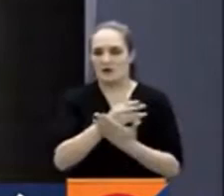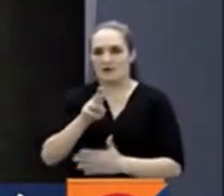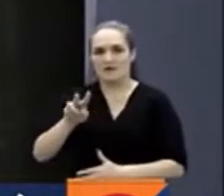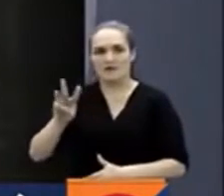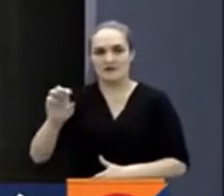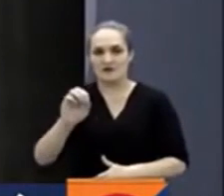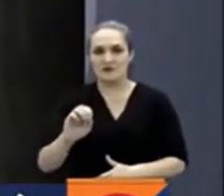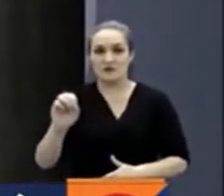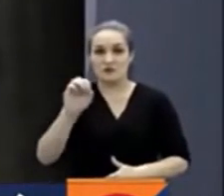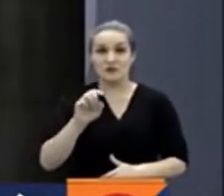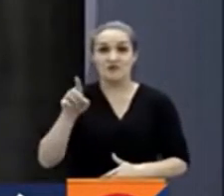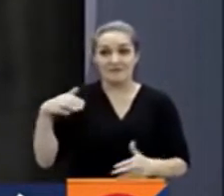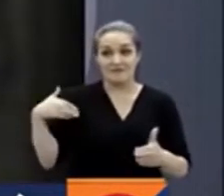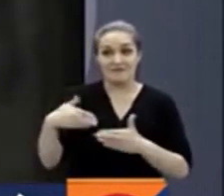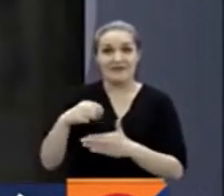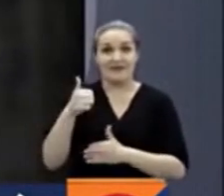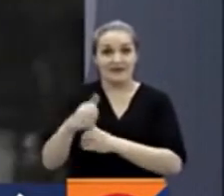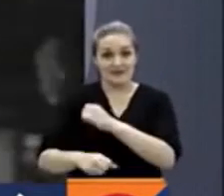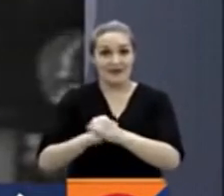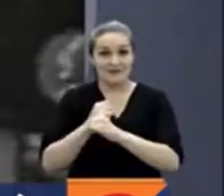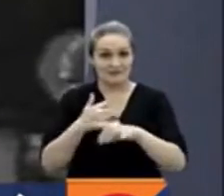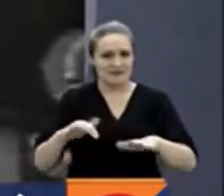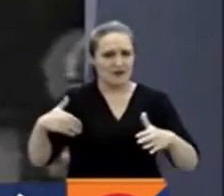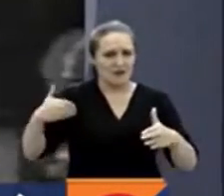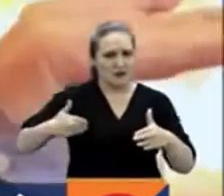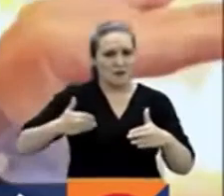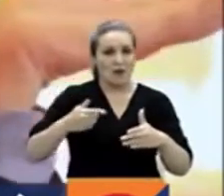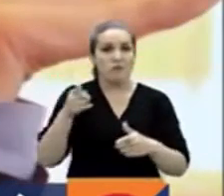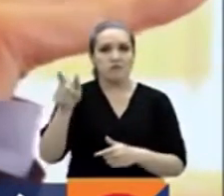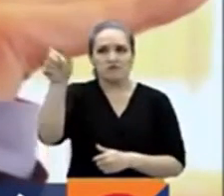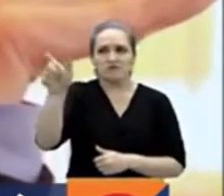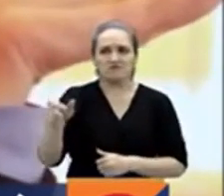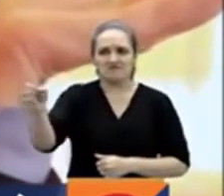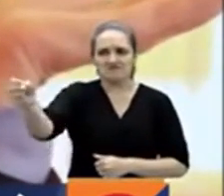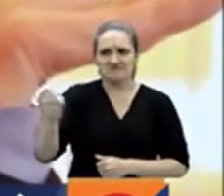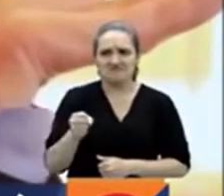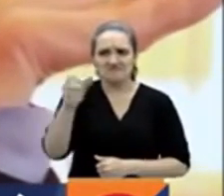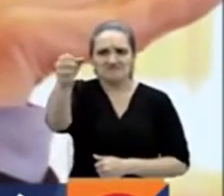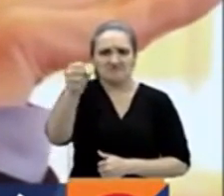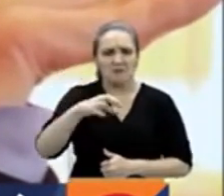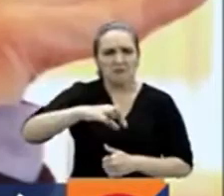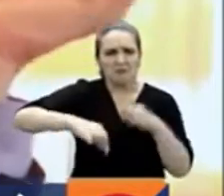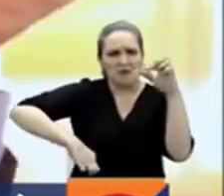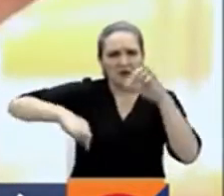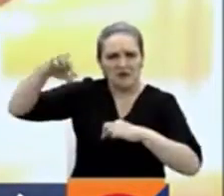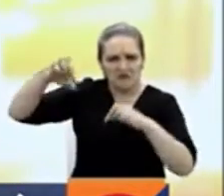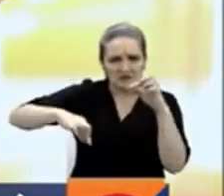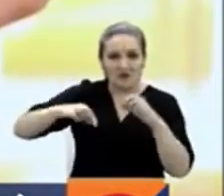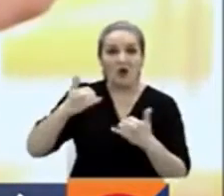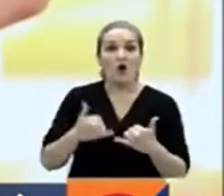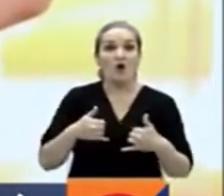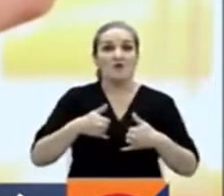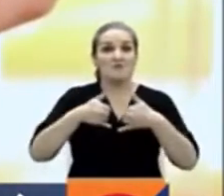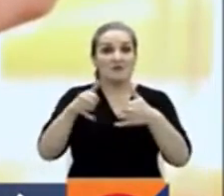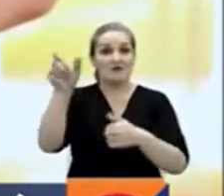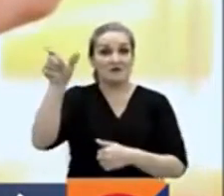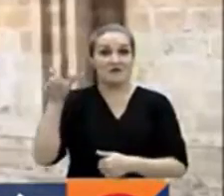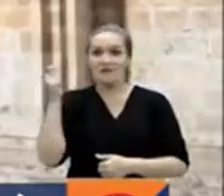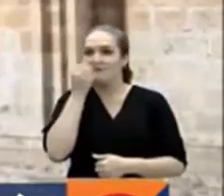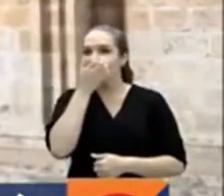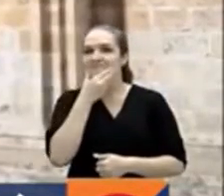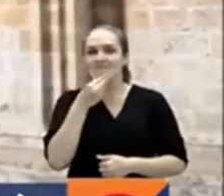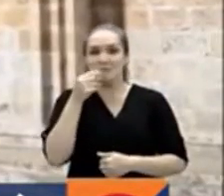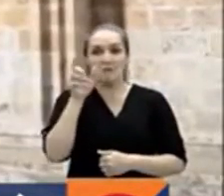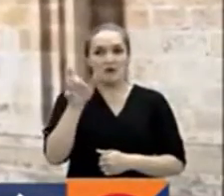décima edición contará con la presencia de periodistas de la talla de Leila Guerrero o Dani Hoyos. Hoy se premió a Juan Villoro por su excelencia